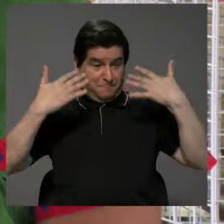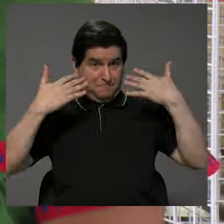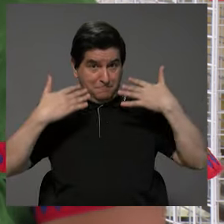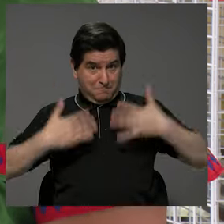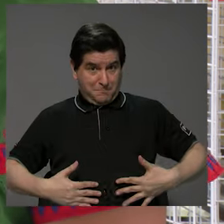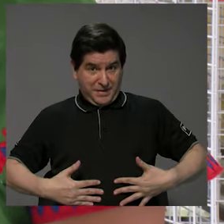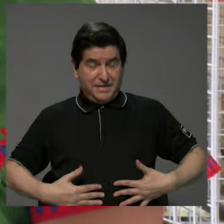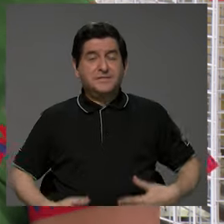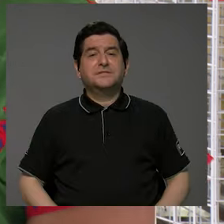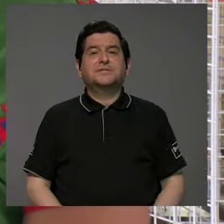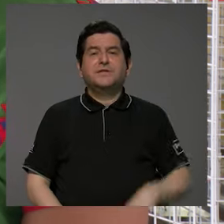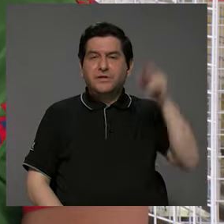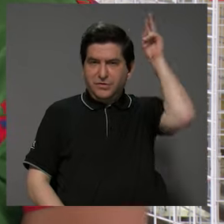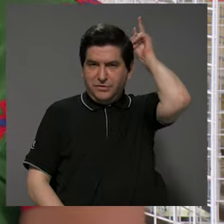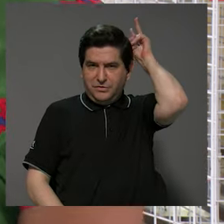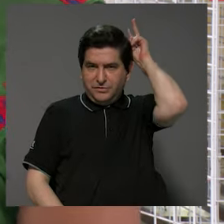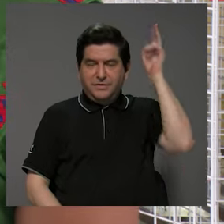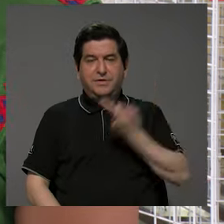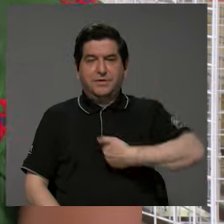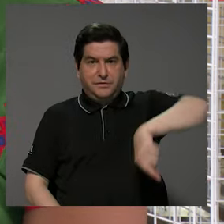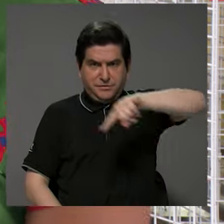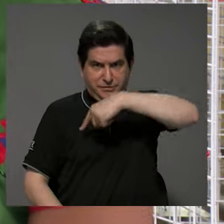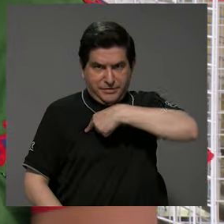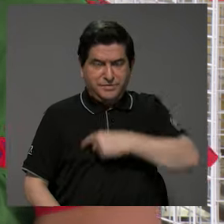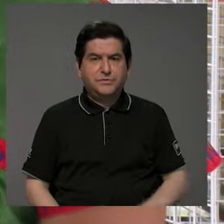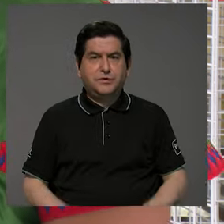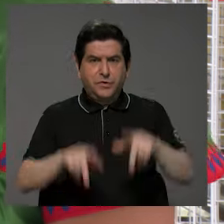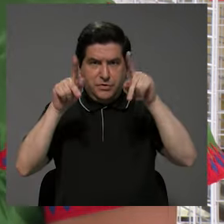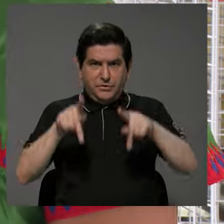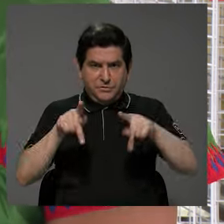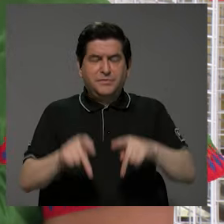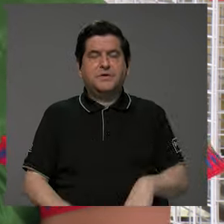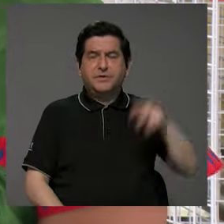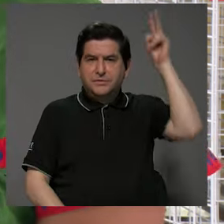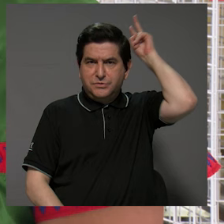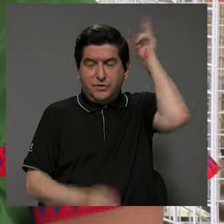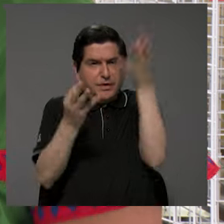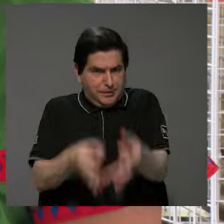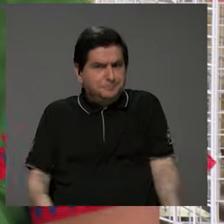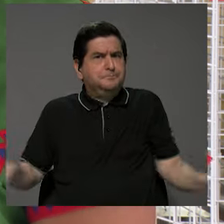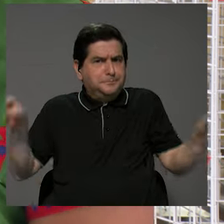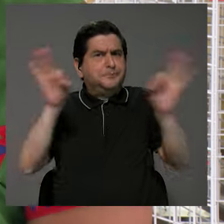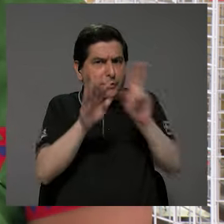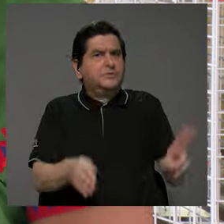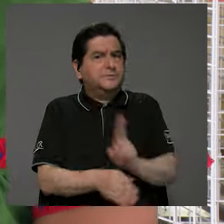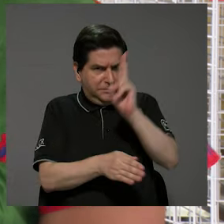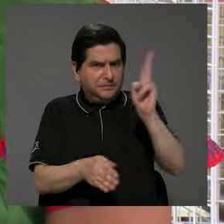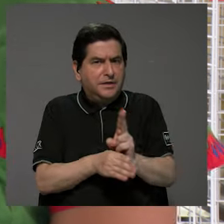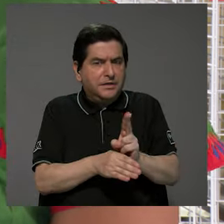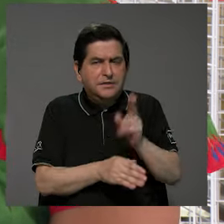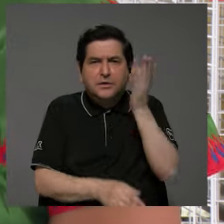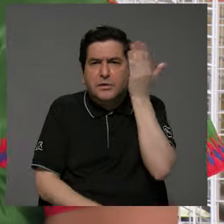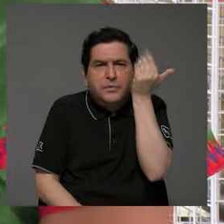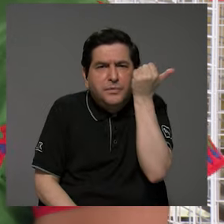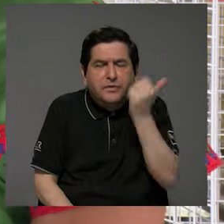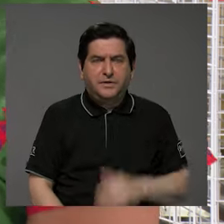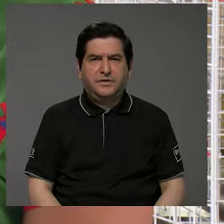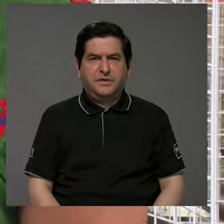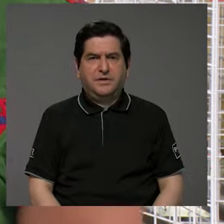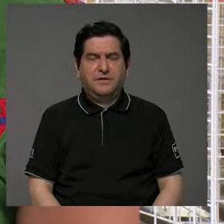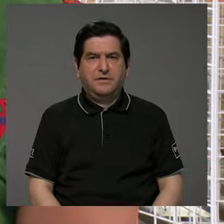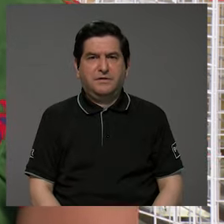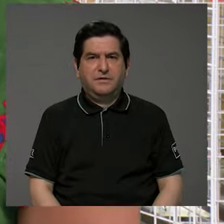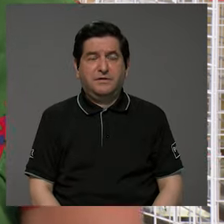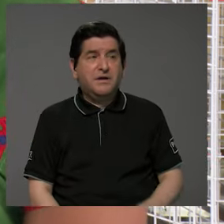indígena es, para nosotros las personas indígenas es muy importante usarlo, ¿por qué? Porque antes las